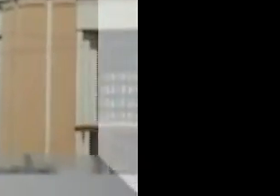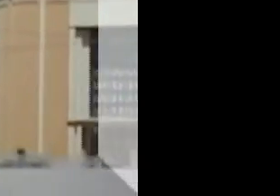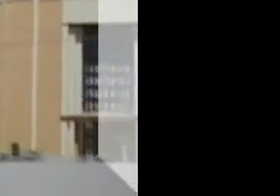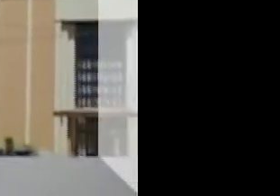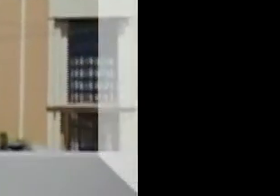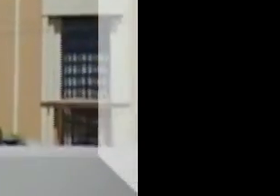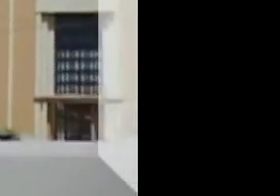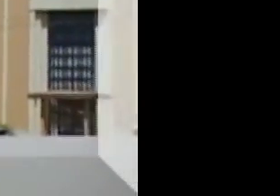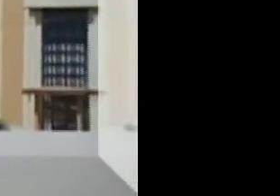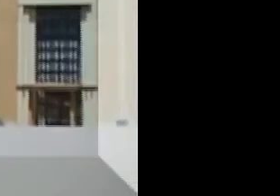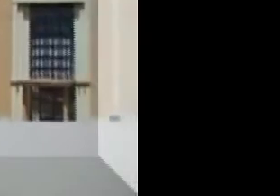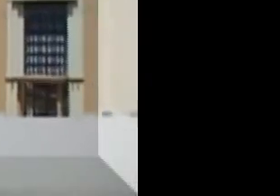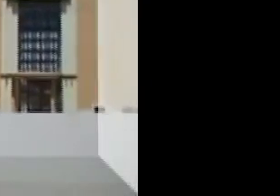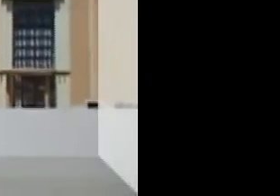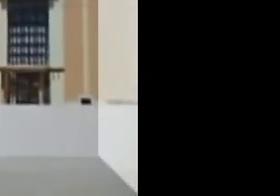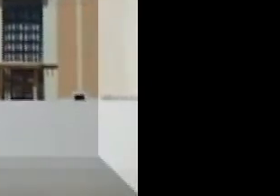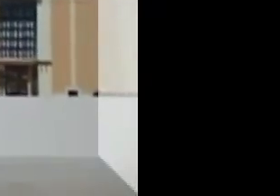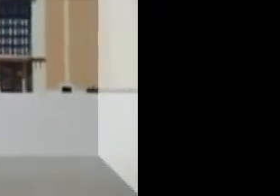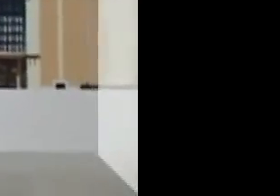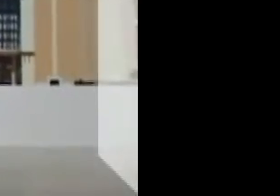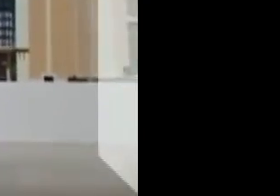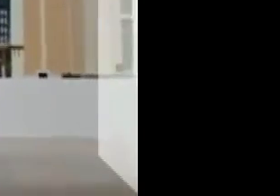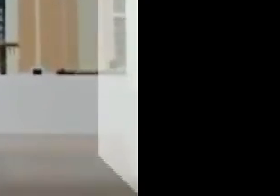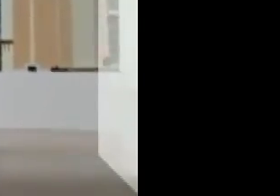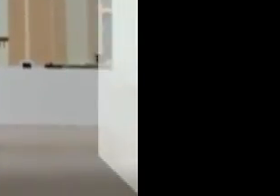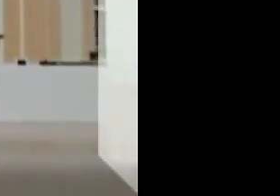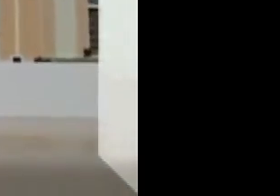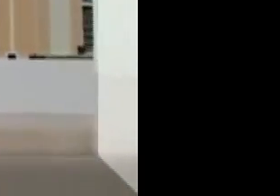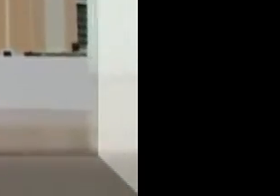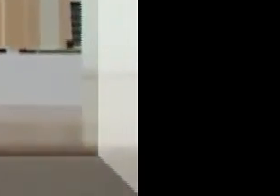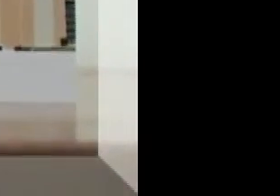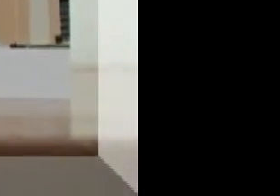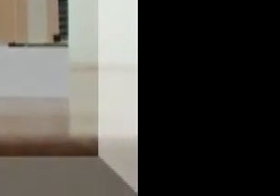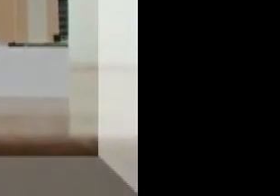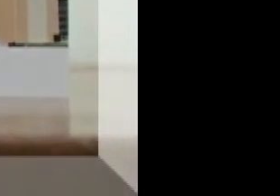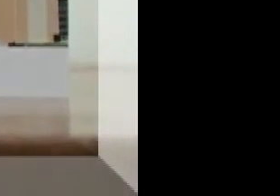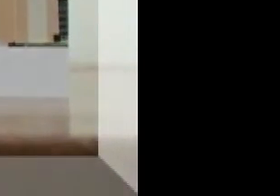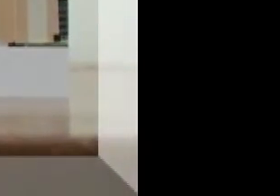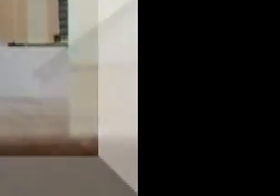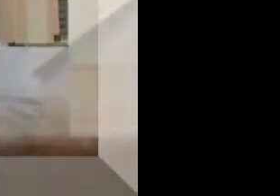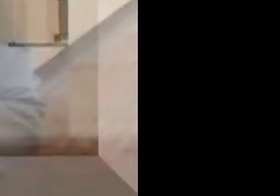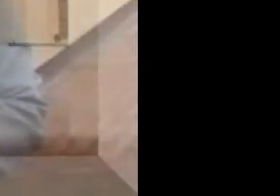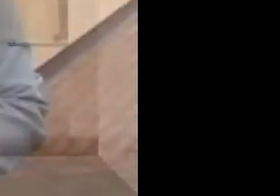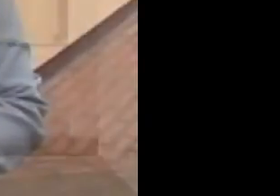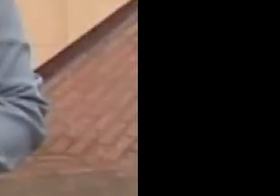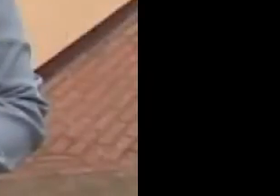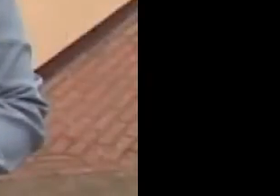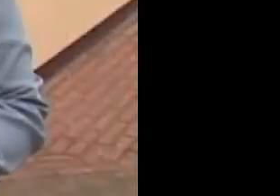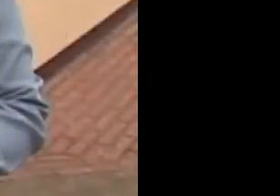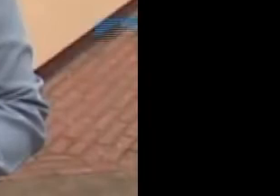Política de Nicaragua se tradujo en las lenguas Miskito y Mayagna.